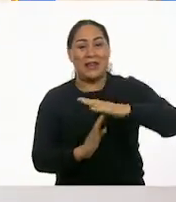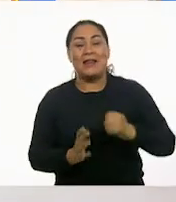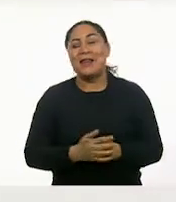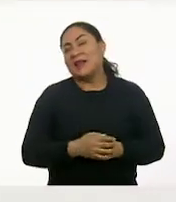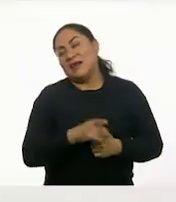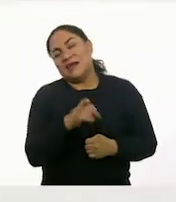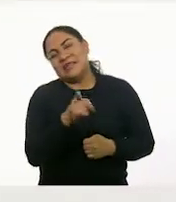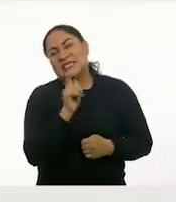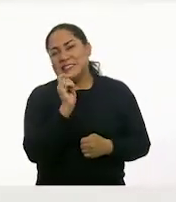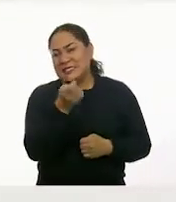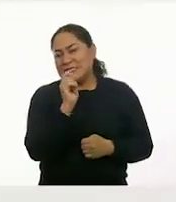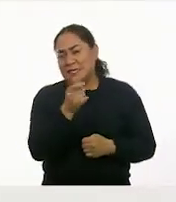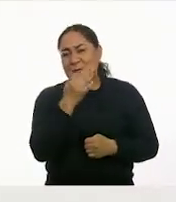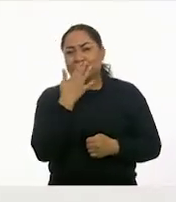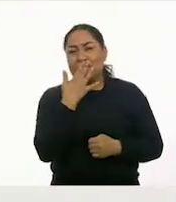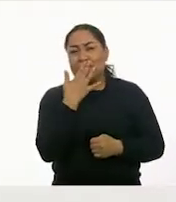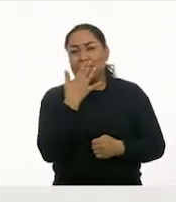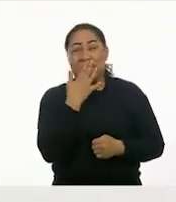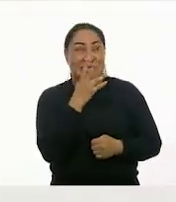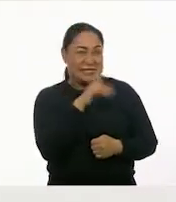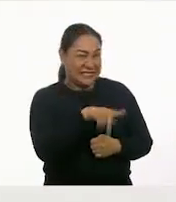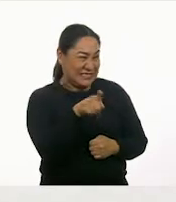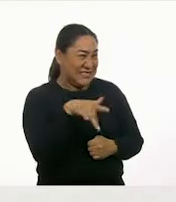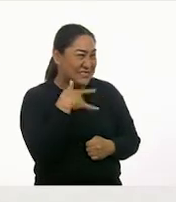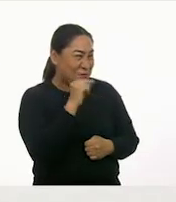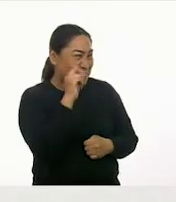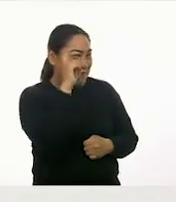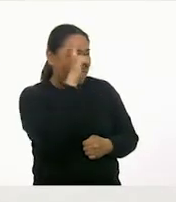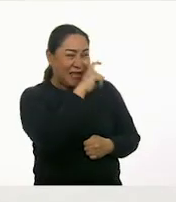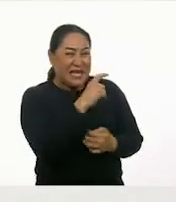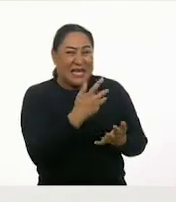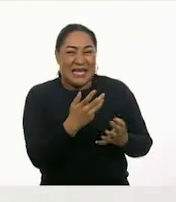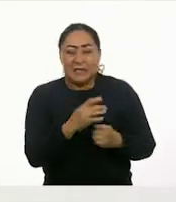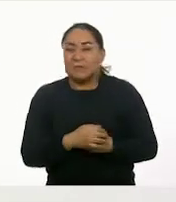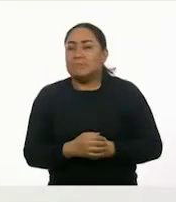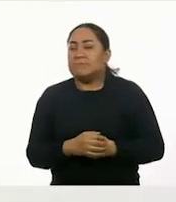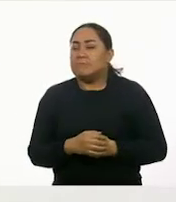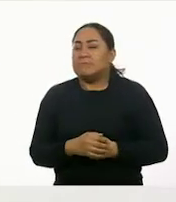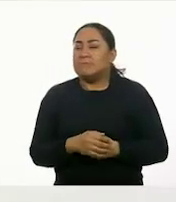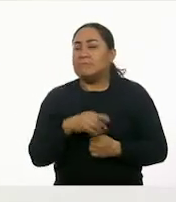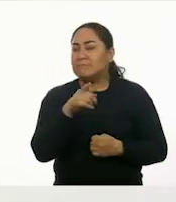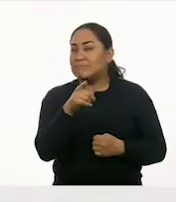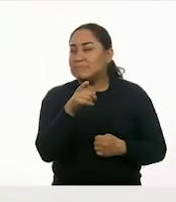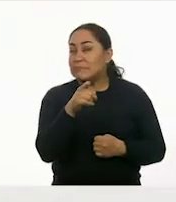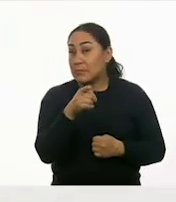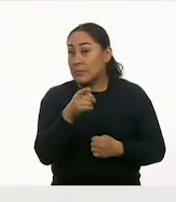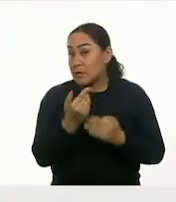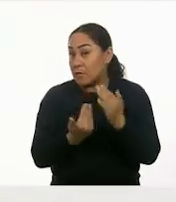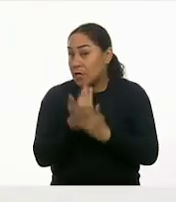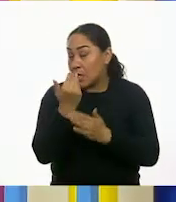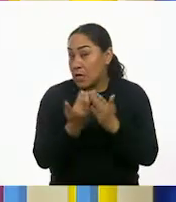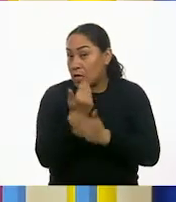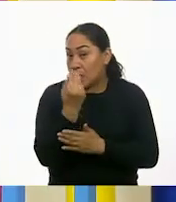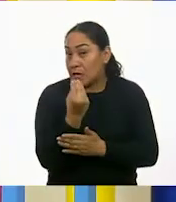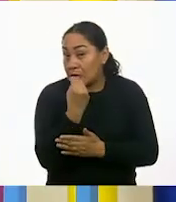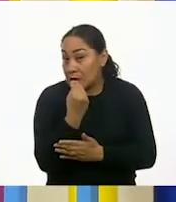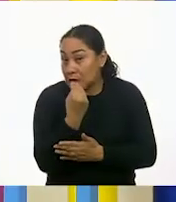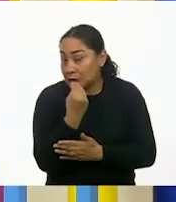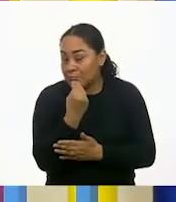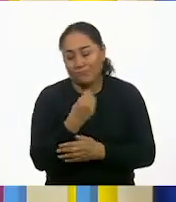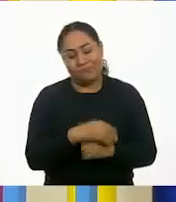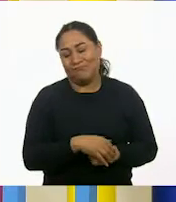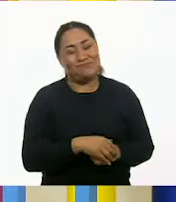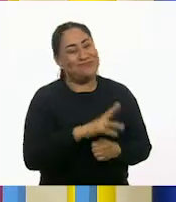Y esto es... Es un poquito complicado, pero... ¿Es un desayuno en la mañana? No.